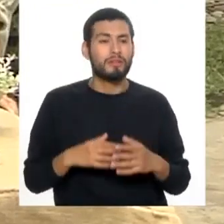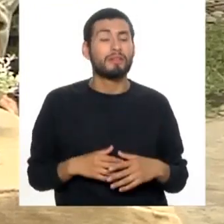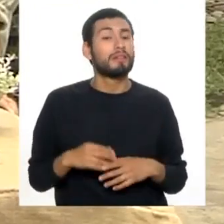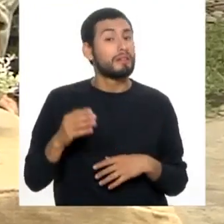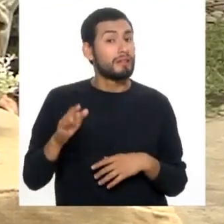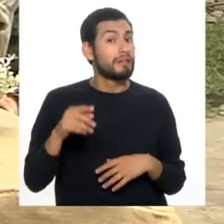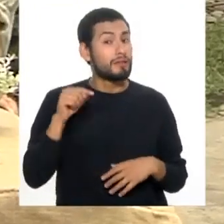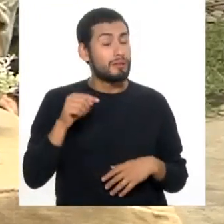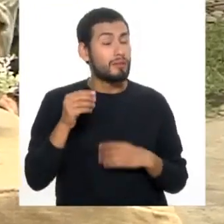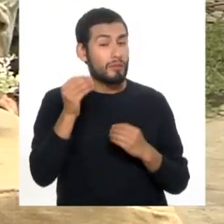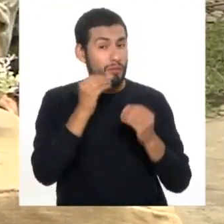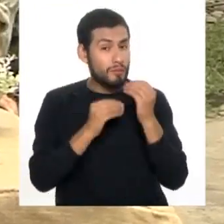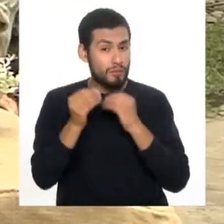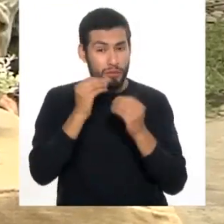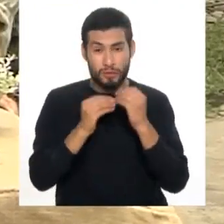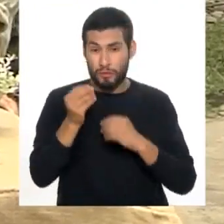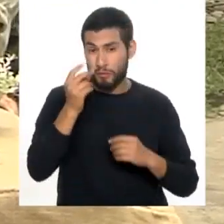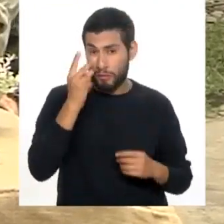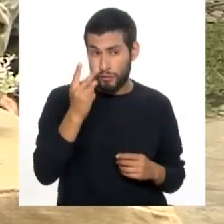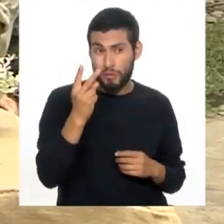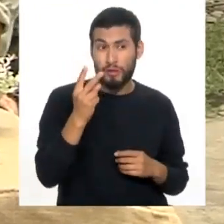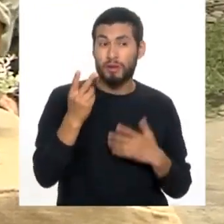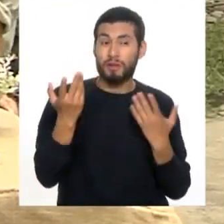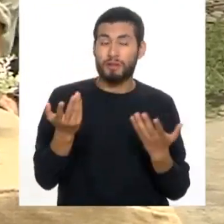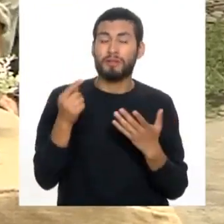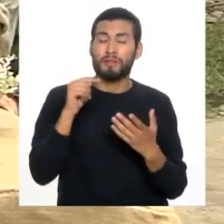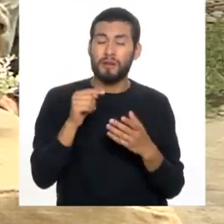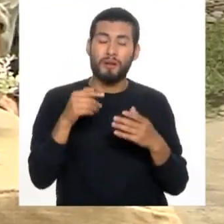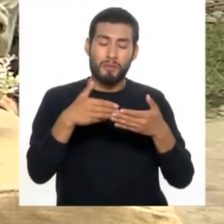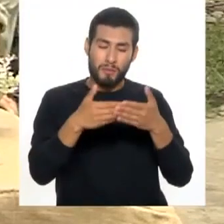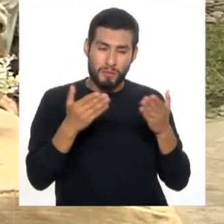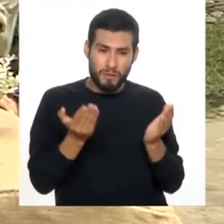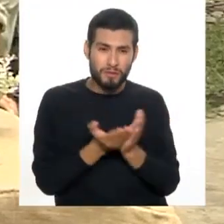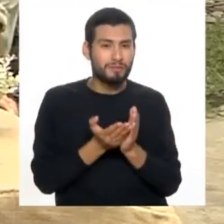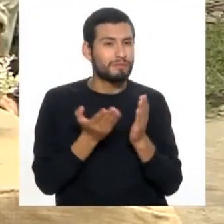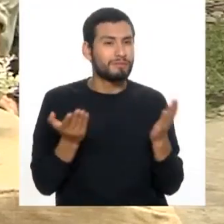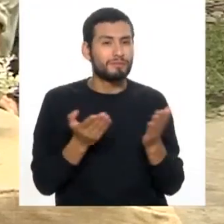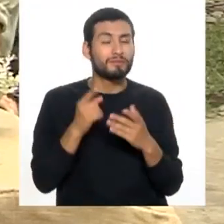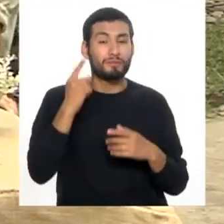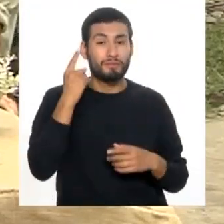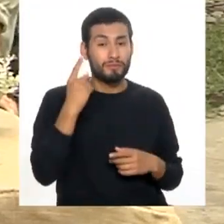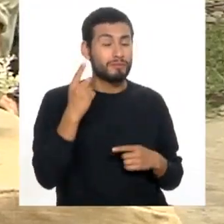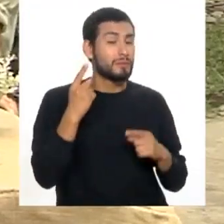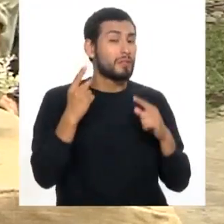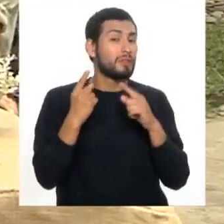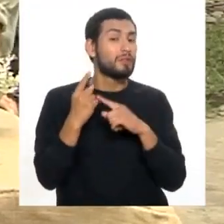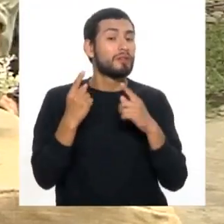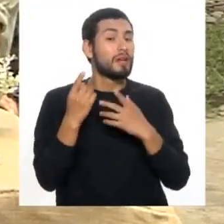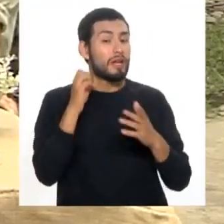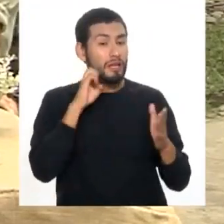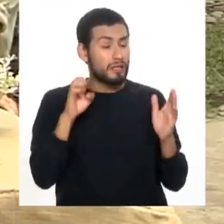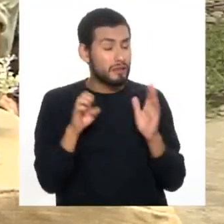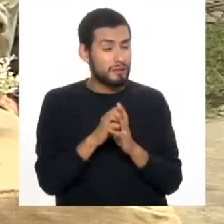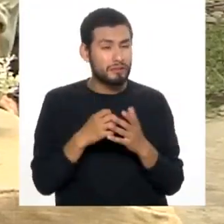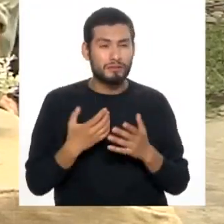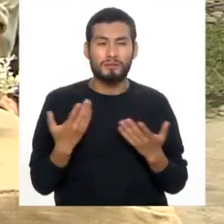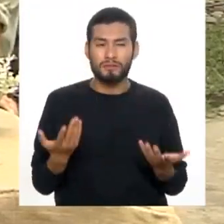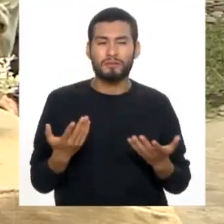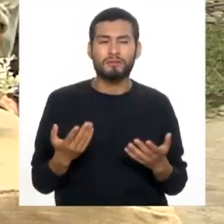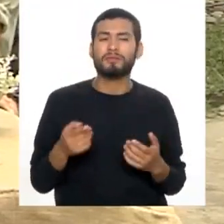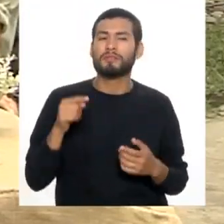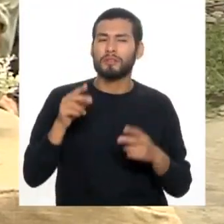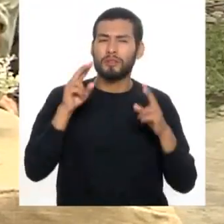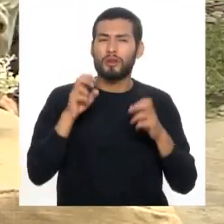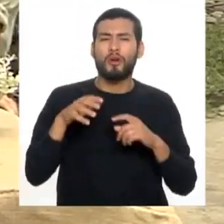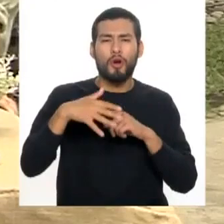Y aquí puedes comer dos porciones generosas en un plato. Donde haya una porción, por ejemplo, es mucha, lo que es